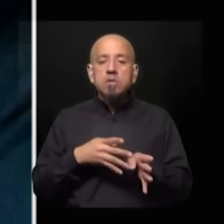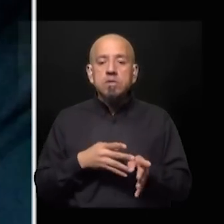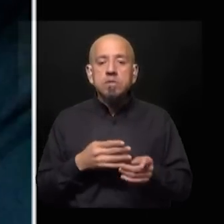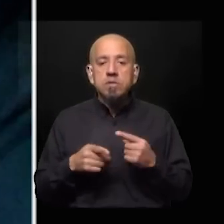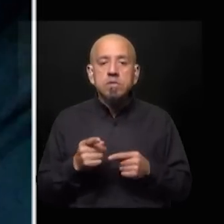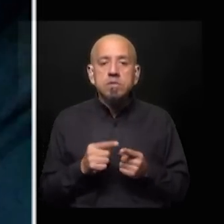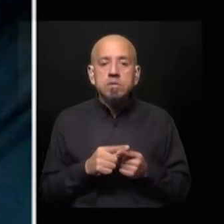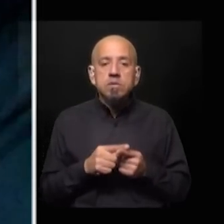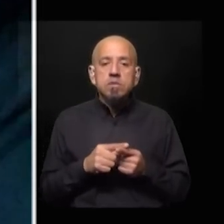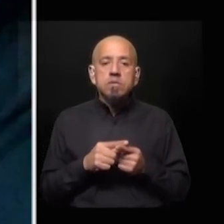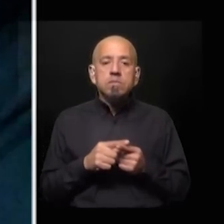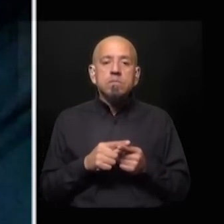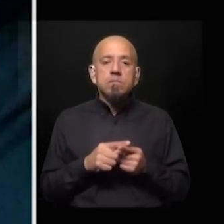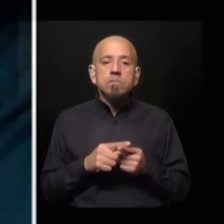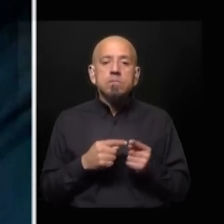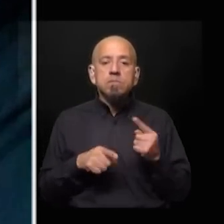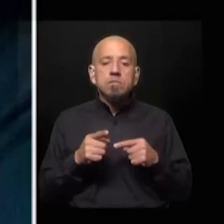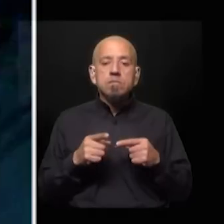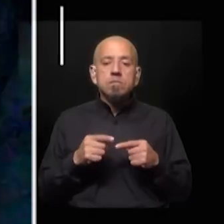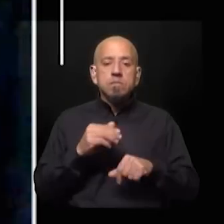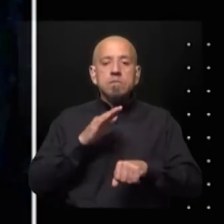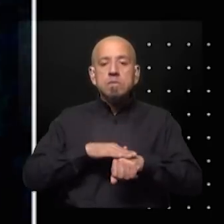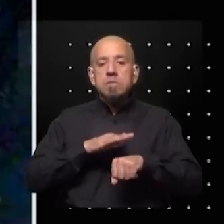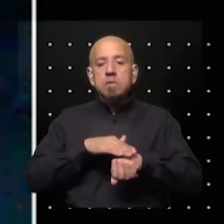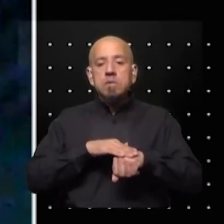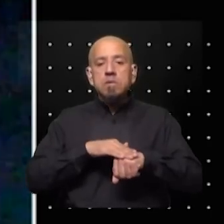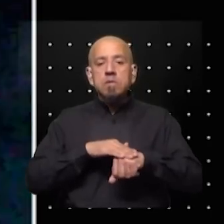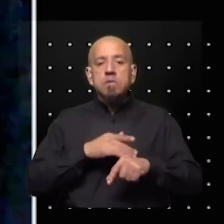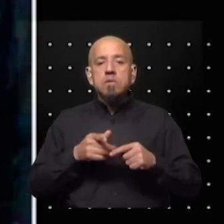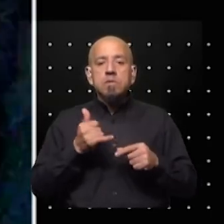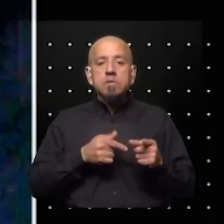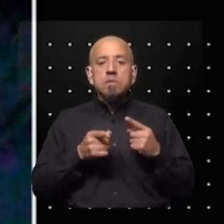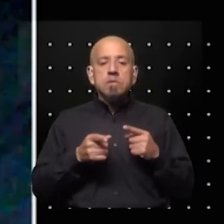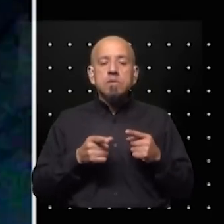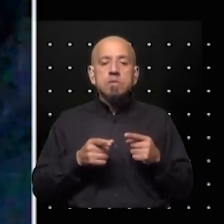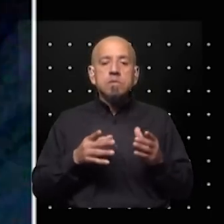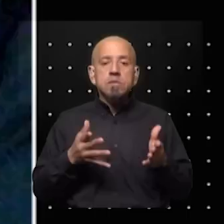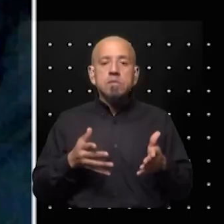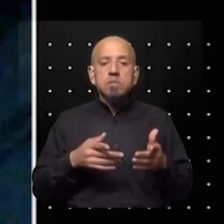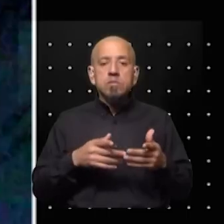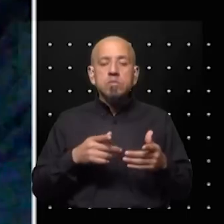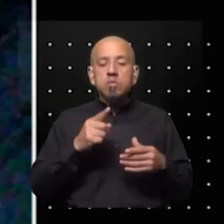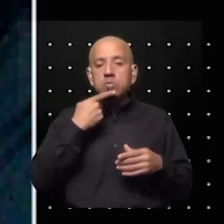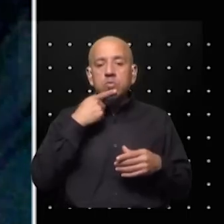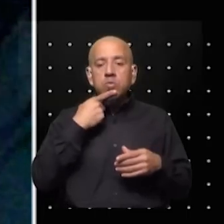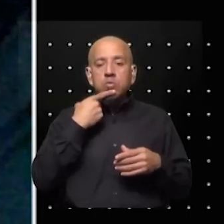en lugar de asumir las responsabilidades que tienen los estados aunque tanto Rusia como